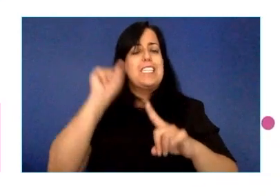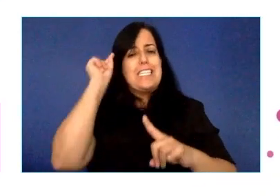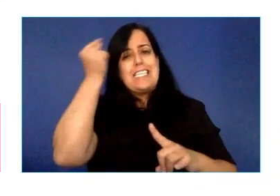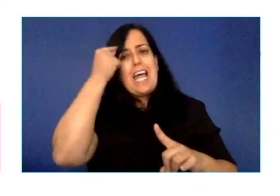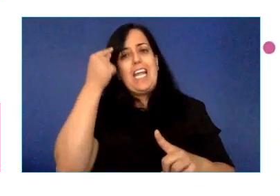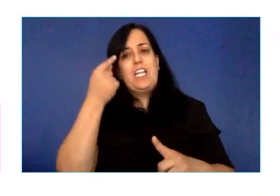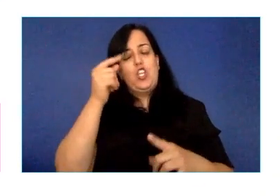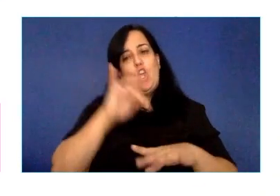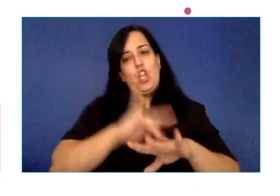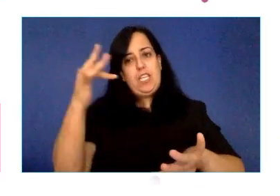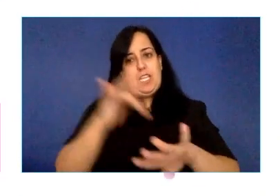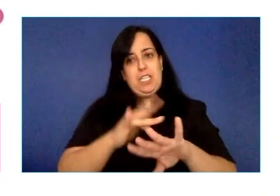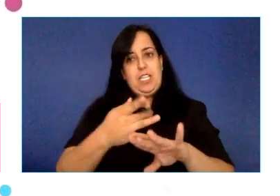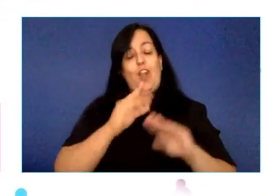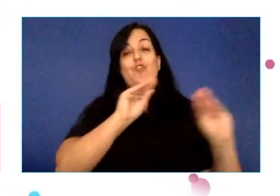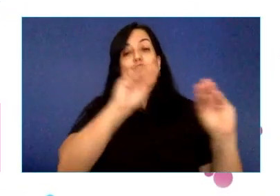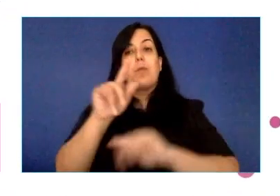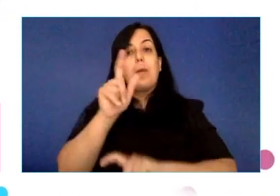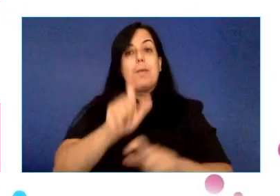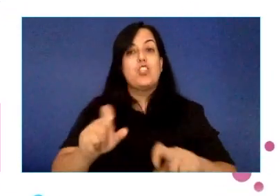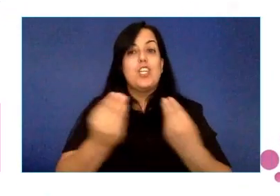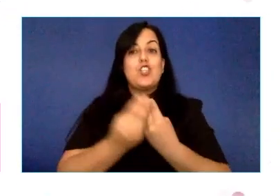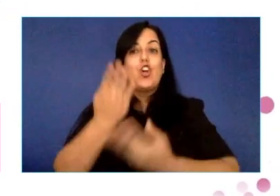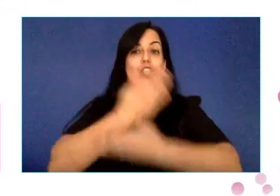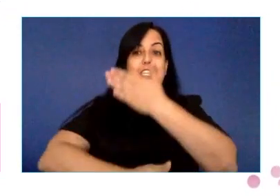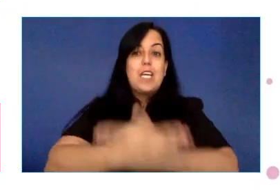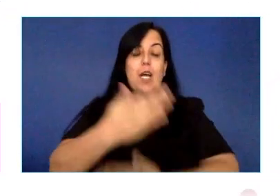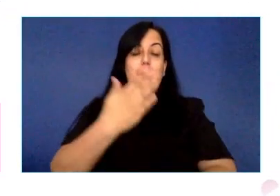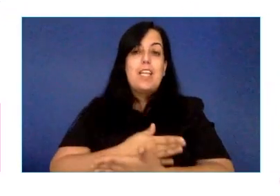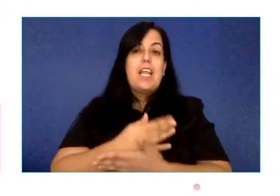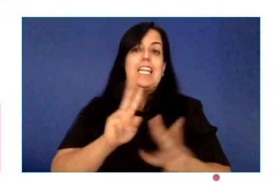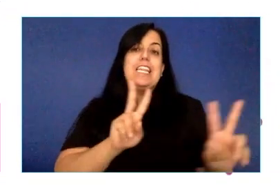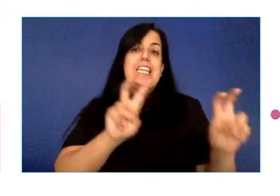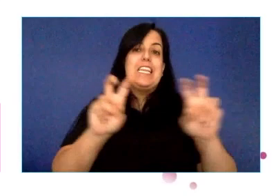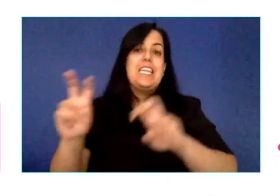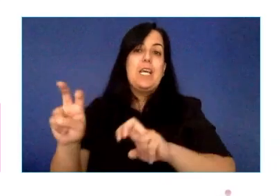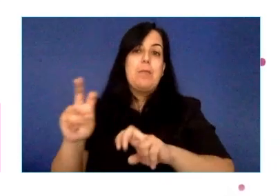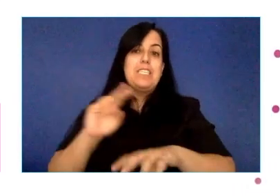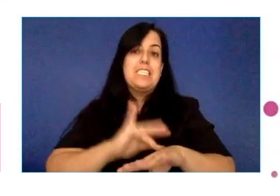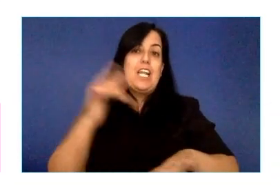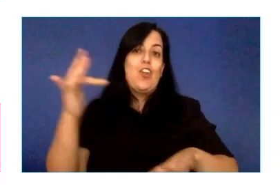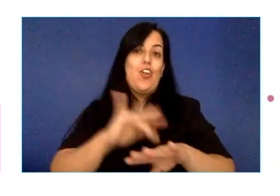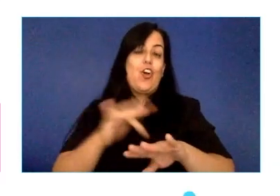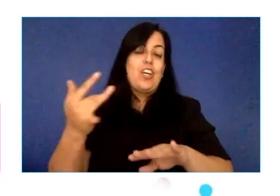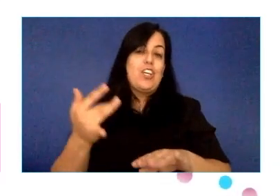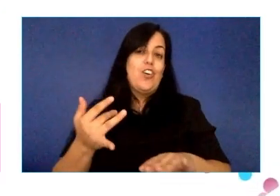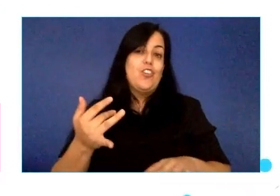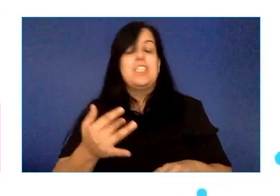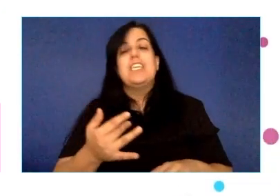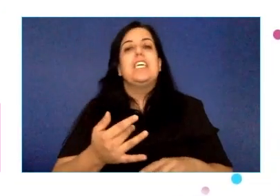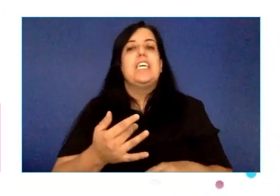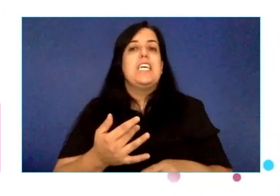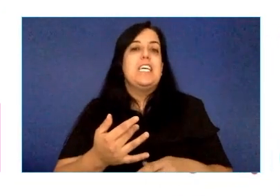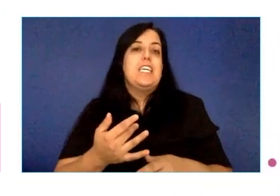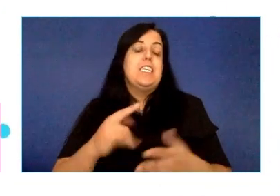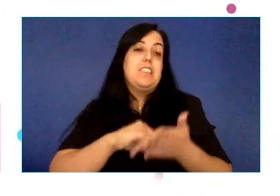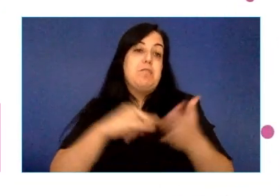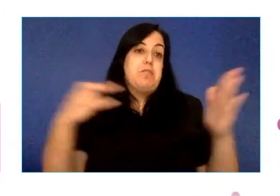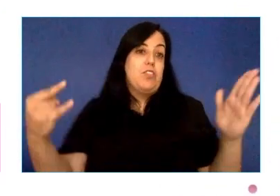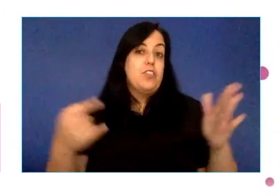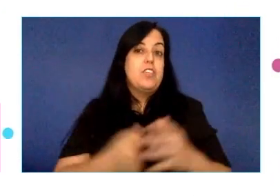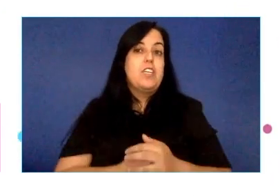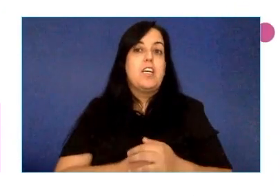en materias técnicas tecnológicas y en competencias digitales para mejorar su empleabilidad y directamente acceder a